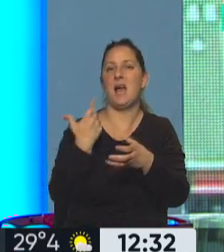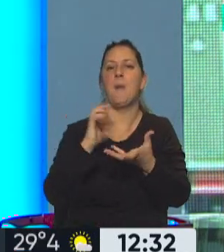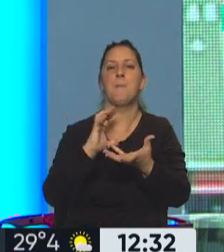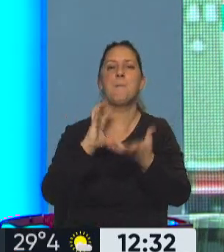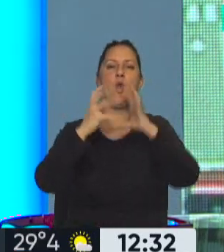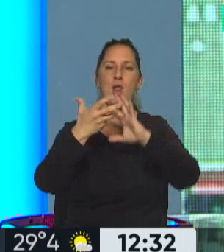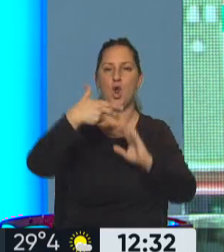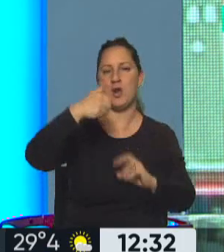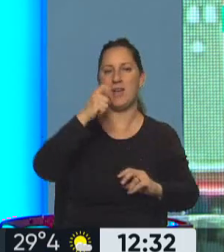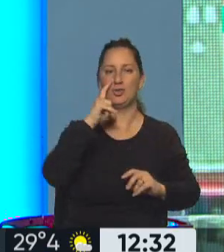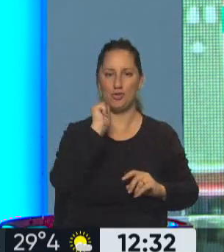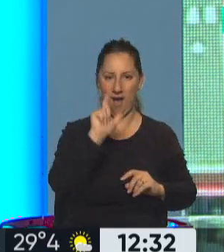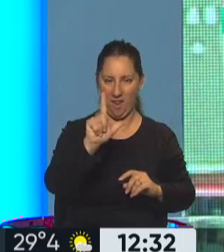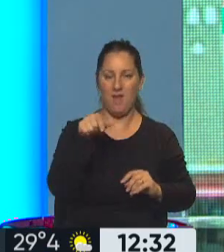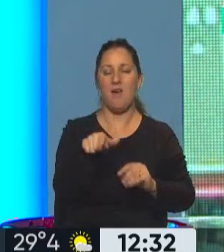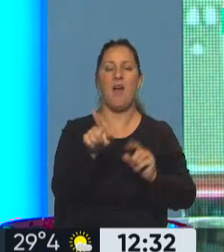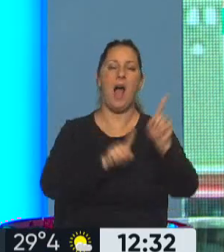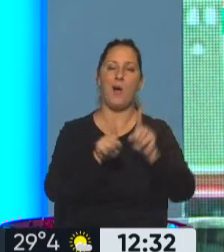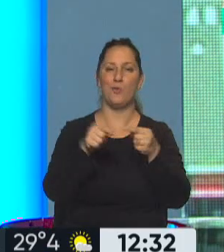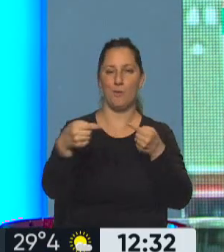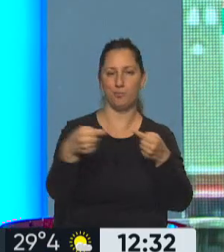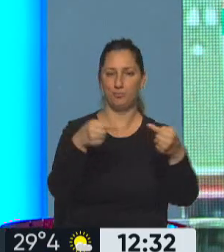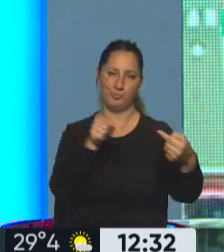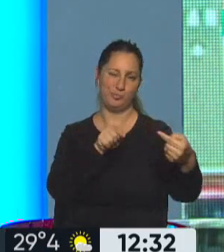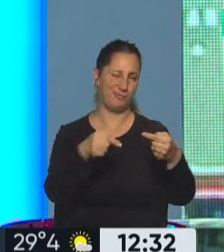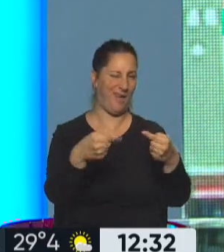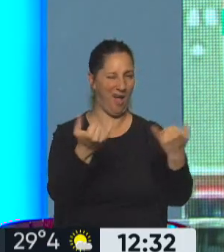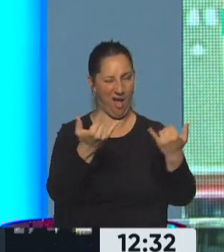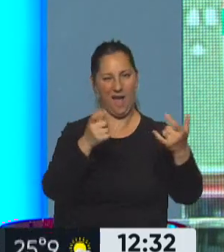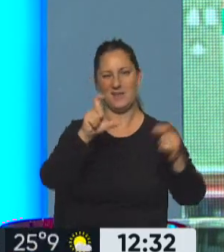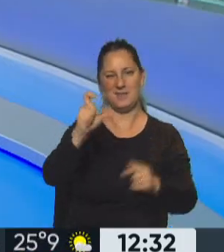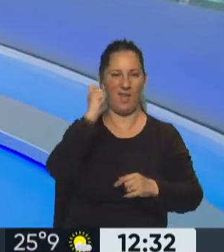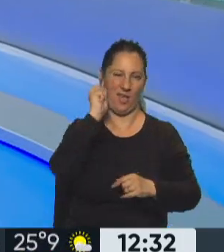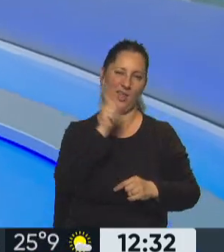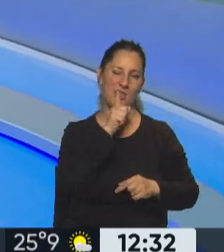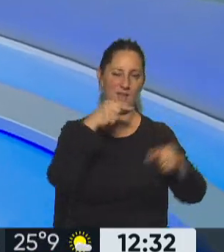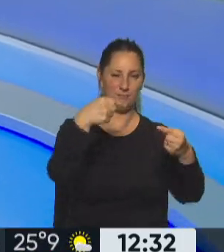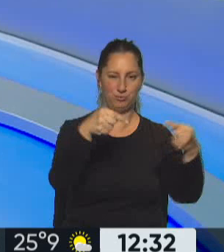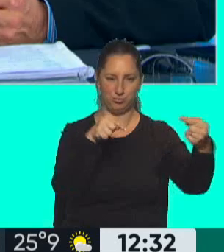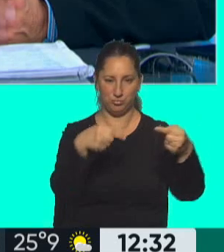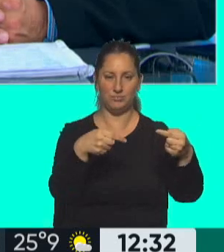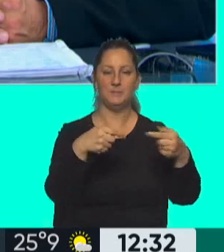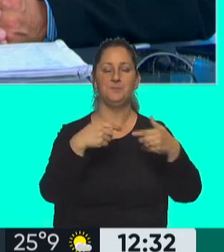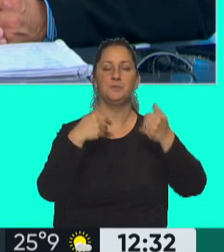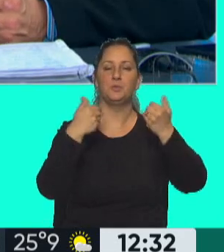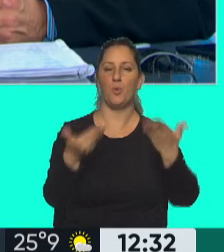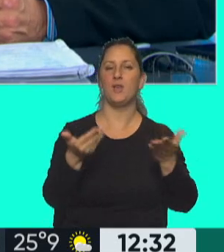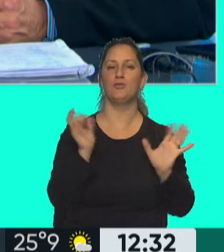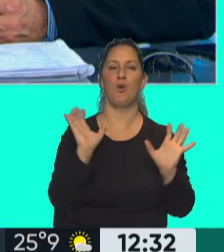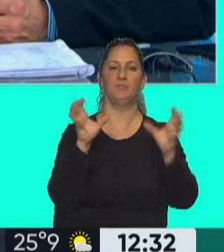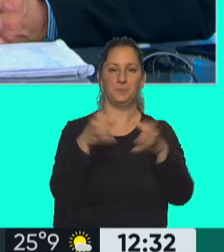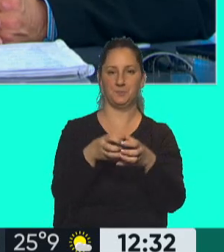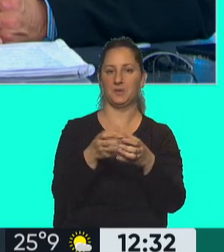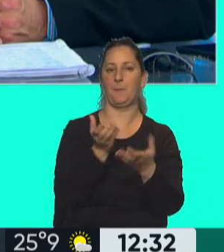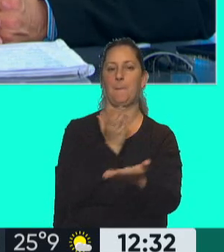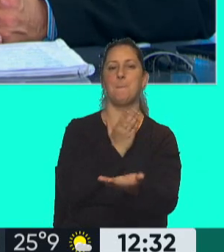digamos. Son un sector con algunas disidencias con la conducción de la CGT, con lo cual por eso marcan este punto de el